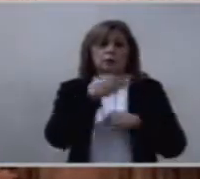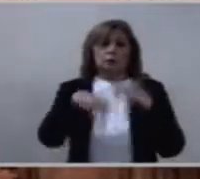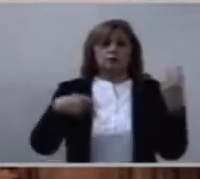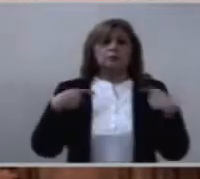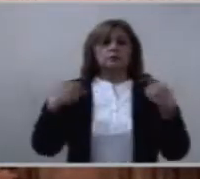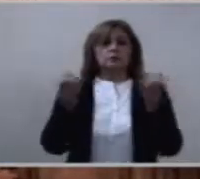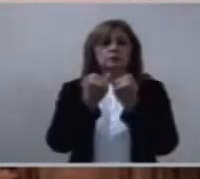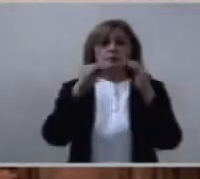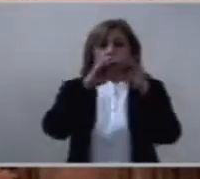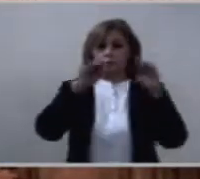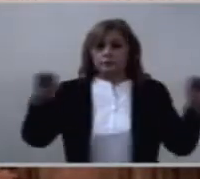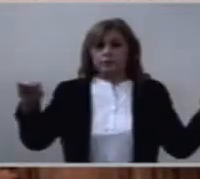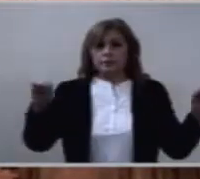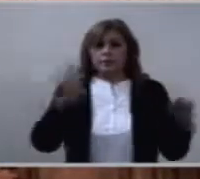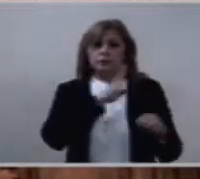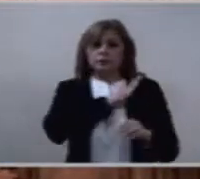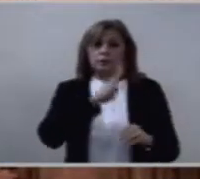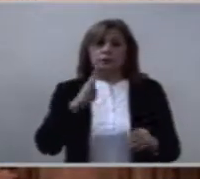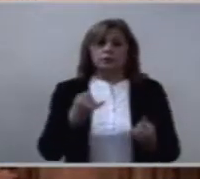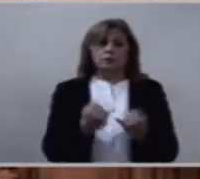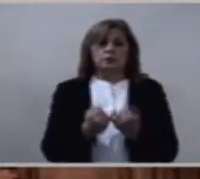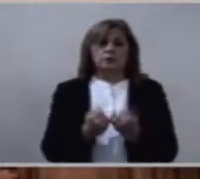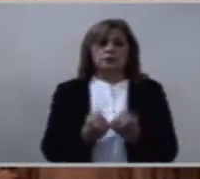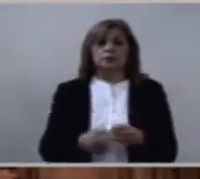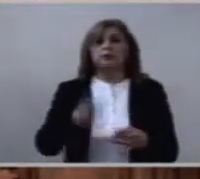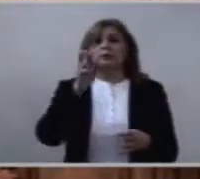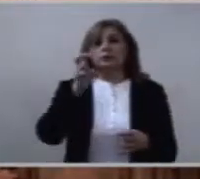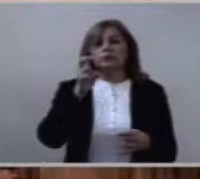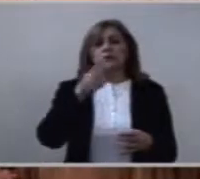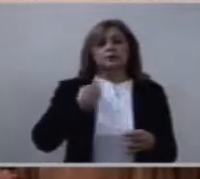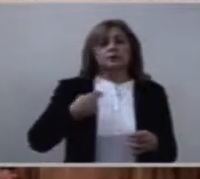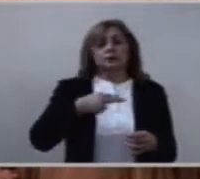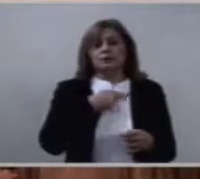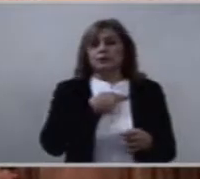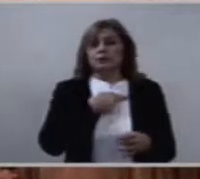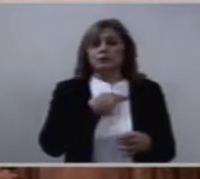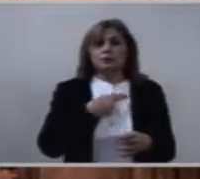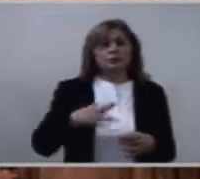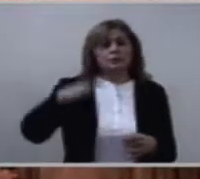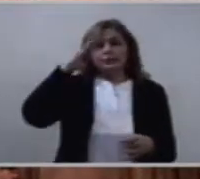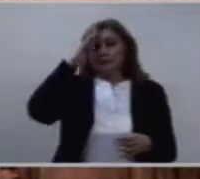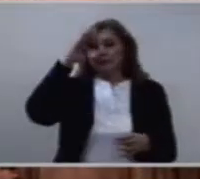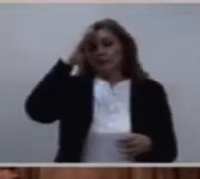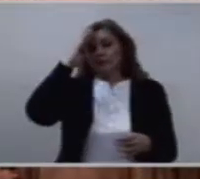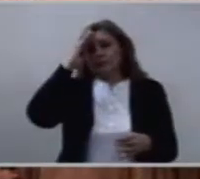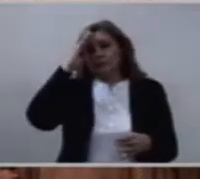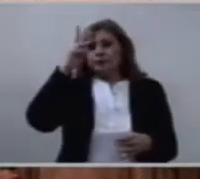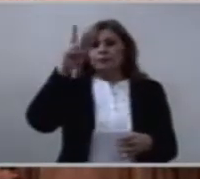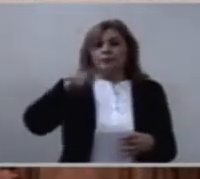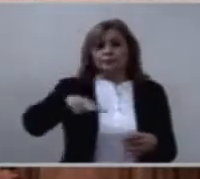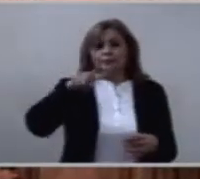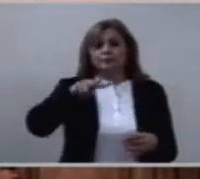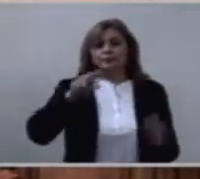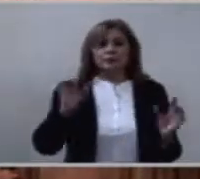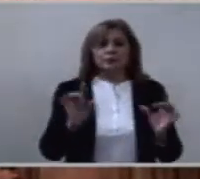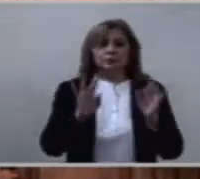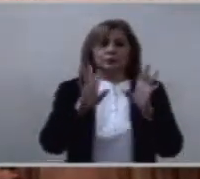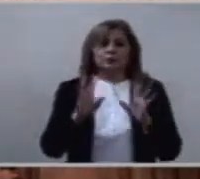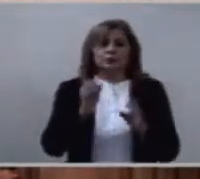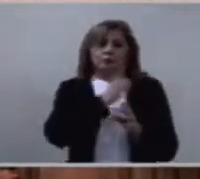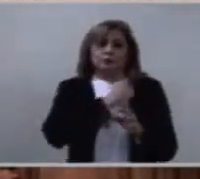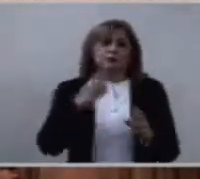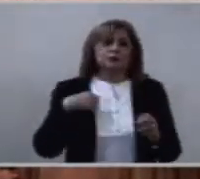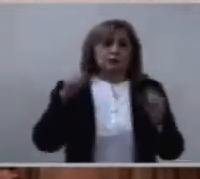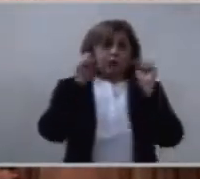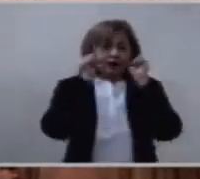palabras derrumban todos nuestros argumentos en contra, pero hay que escuchar al Señor.